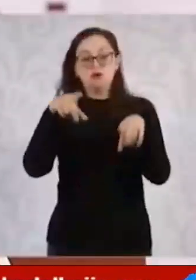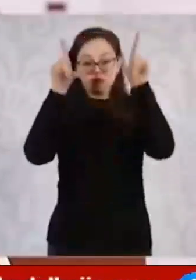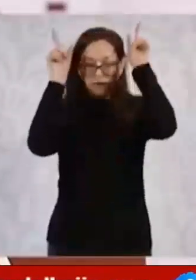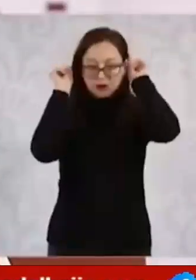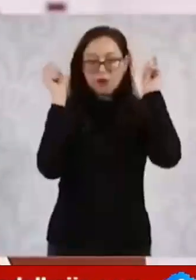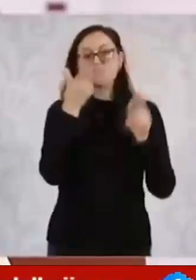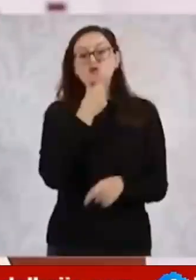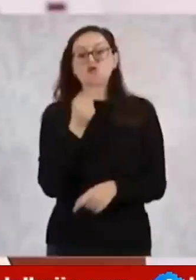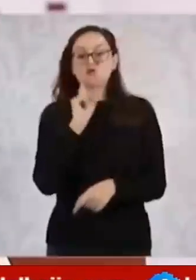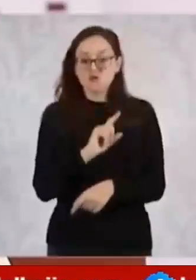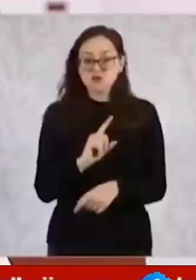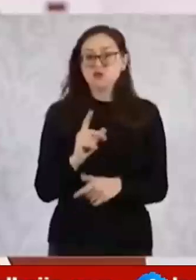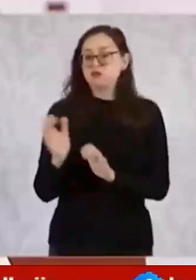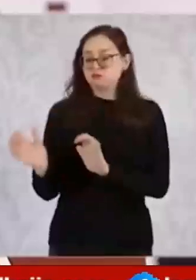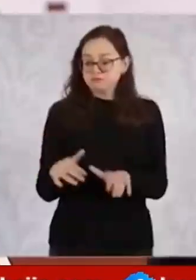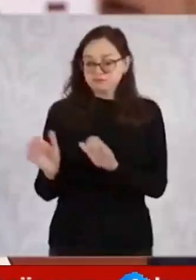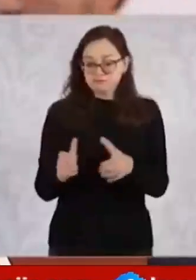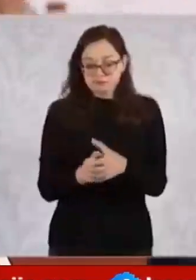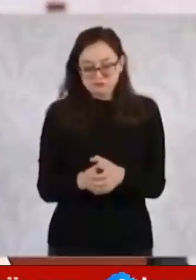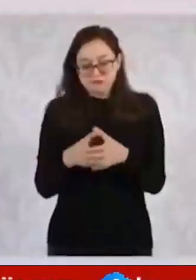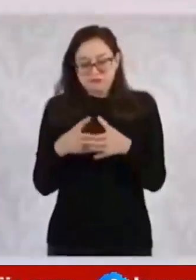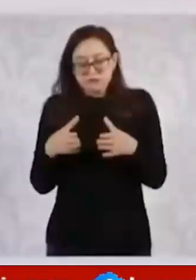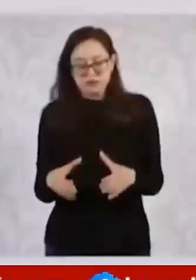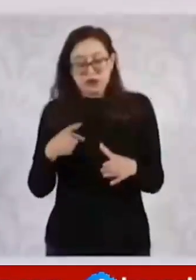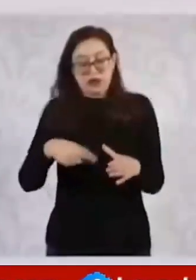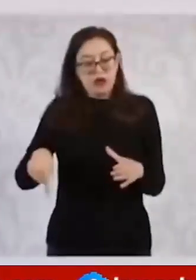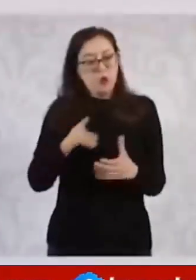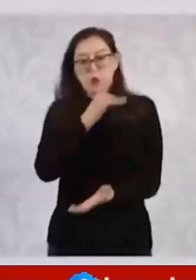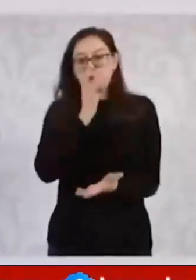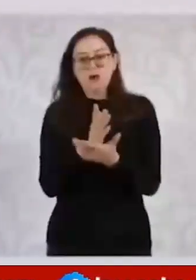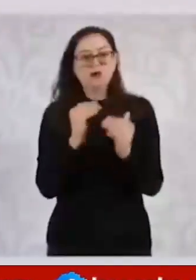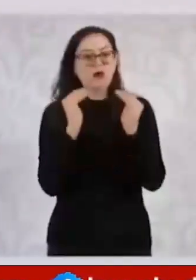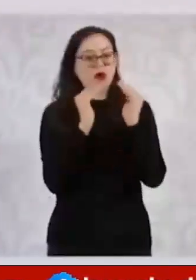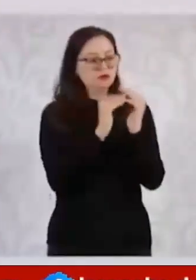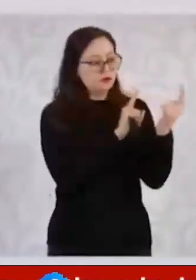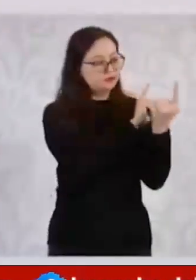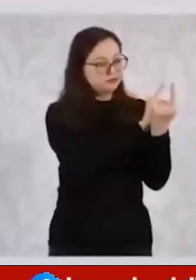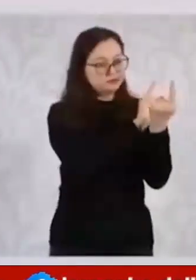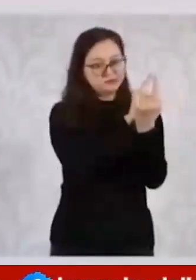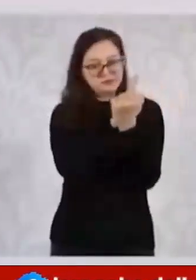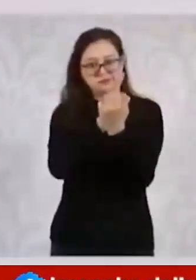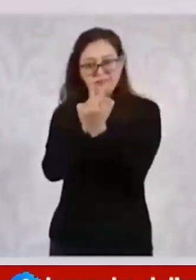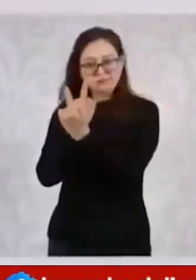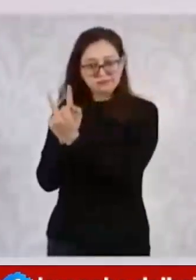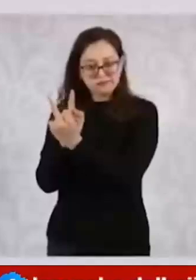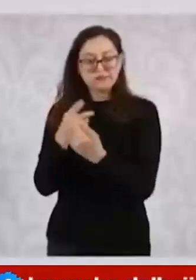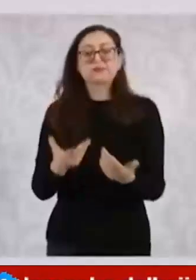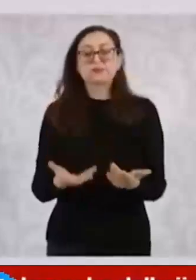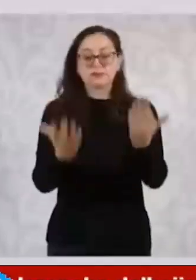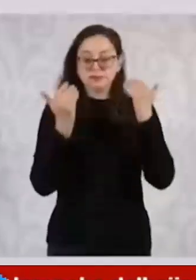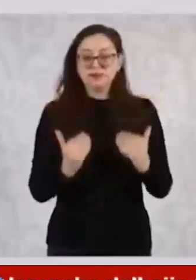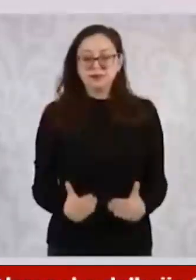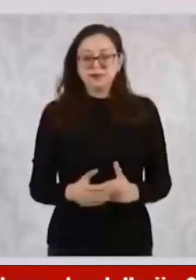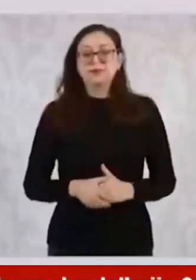del 21 de octubre al 15 de noviembre. Se dio a conocer que este nuevo programa aplicará desde